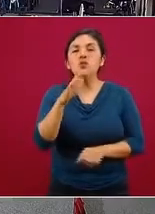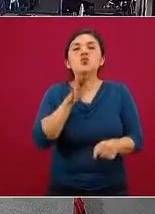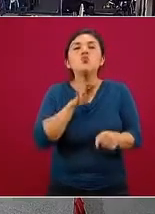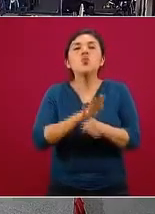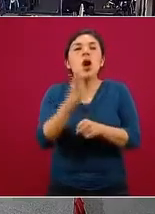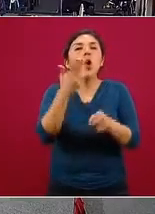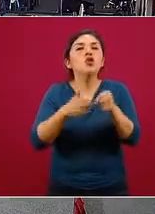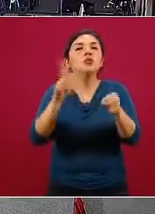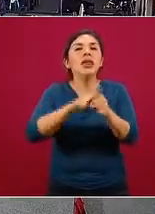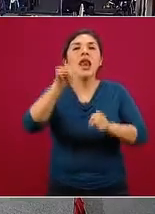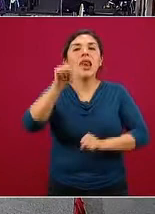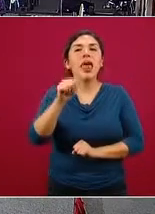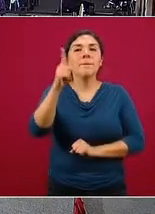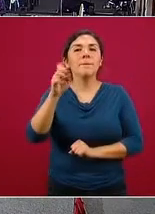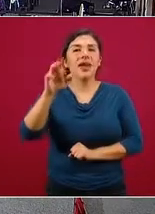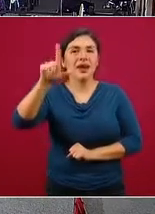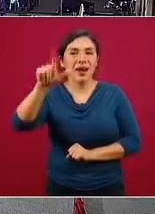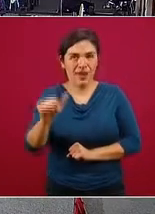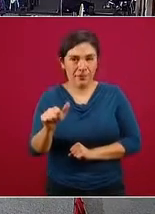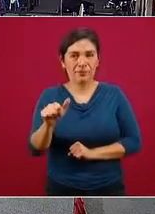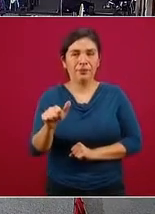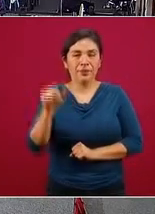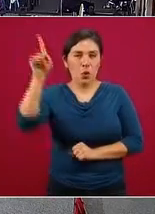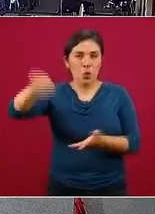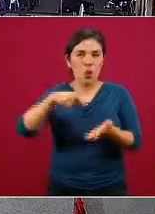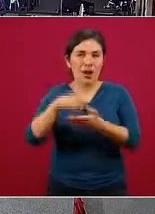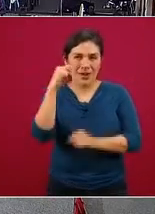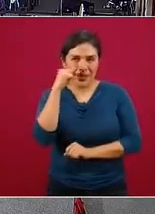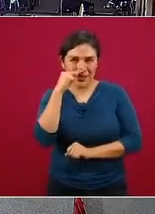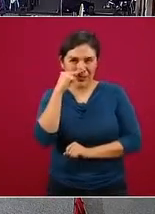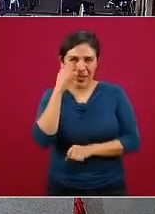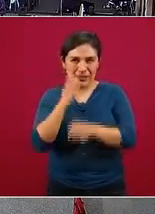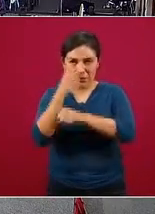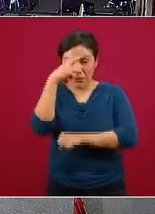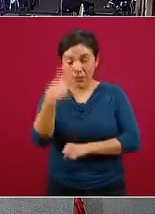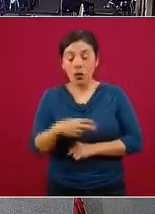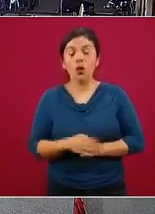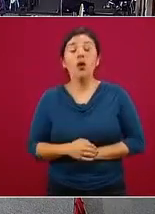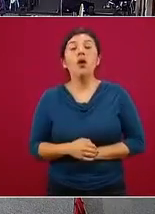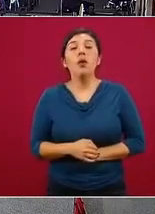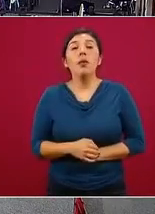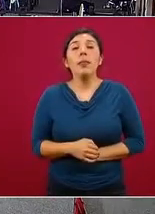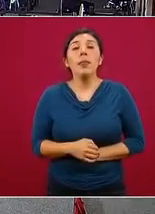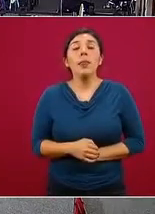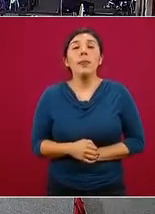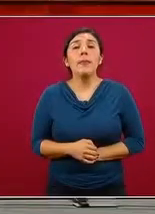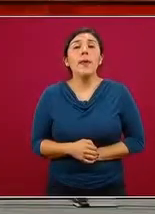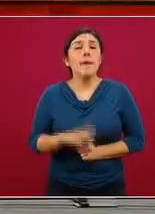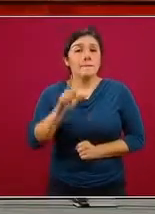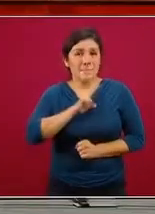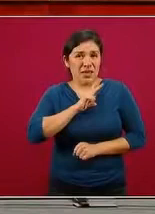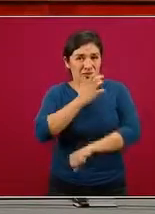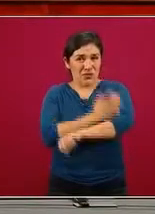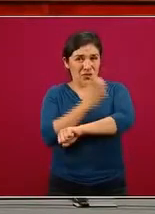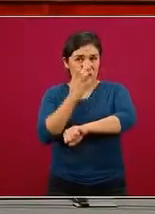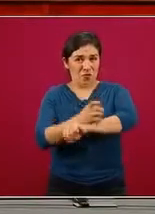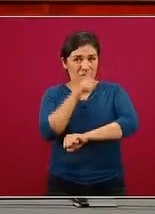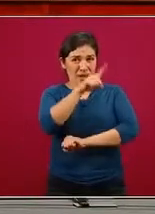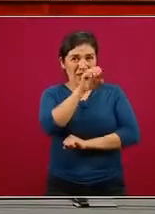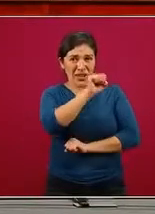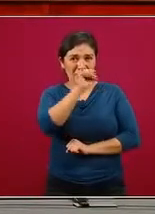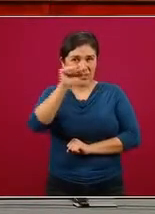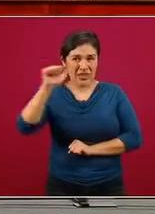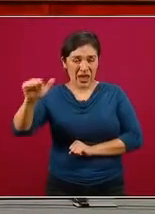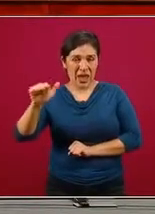hospital La Perla, en el Zahualcóyotl, Estado de México. De manera inmediata, nuestros colegas de la Secretaría de